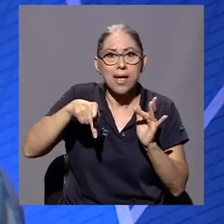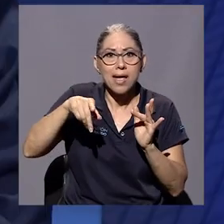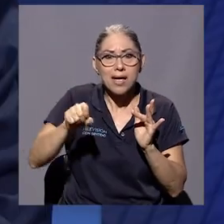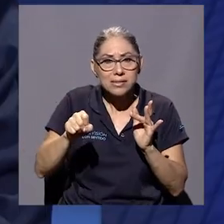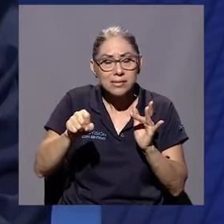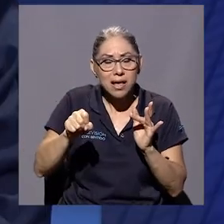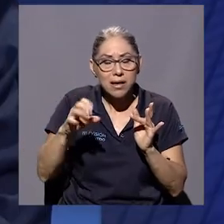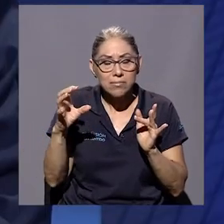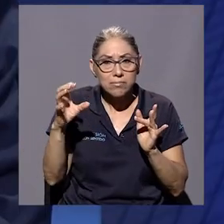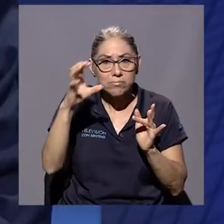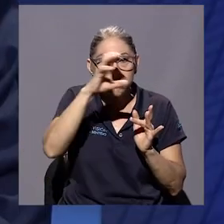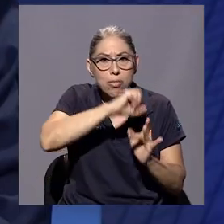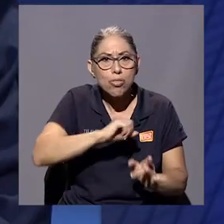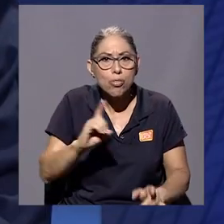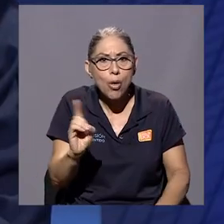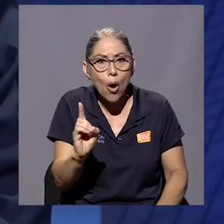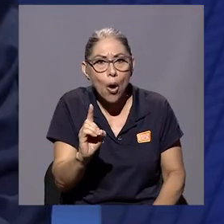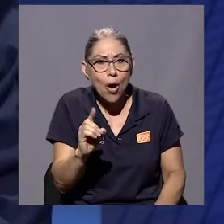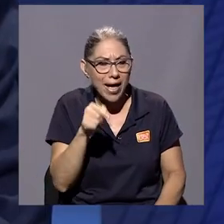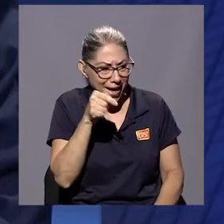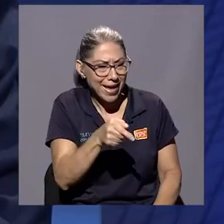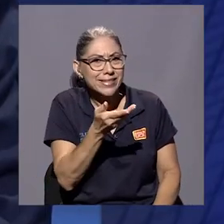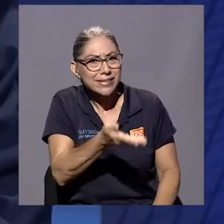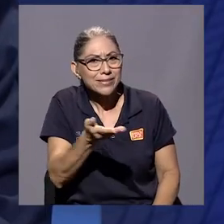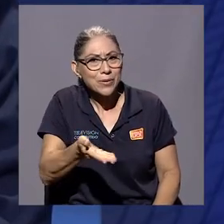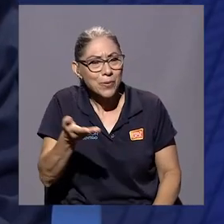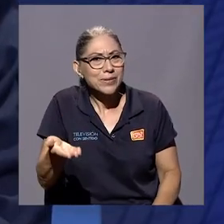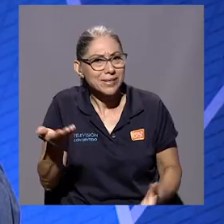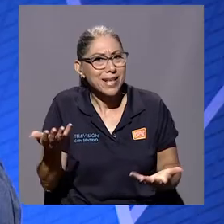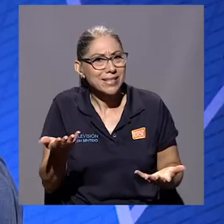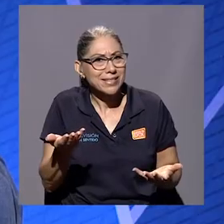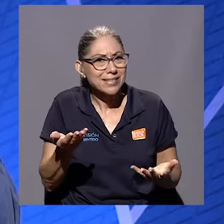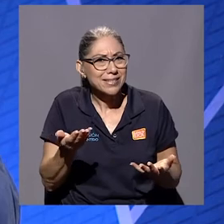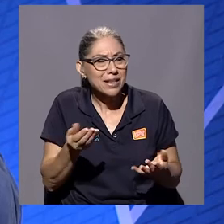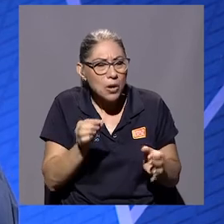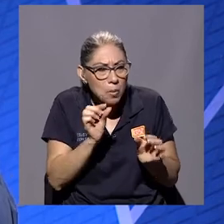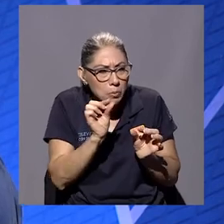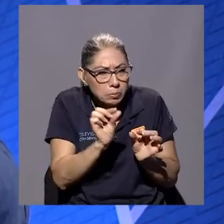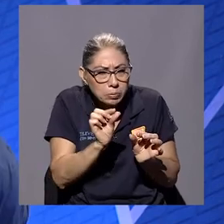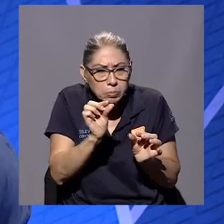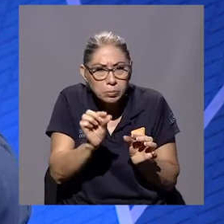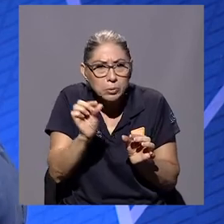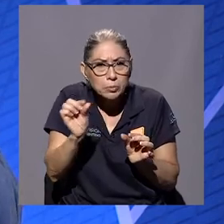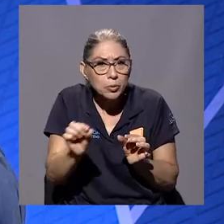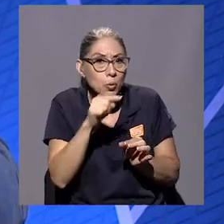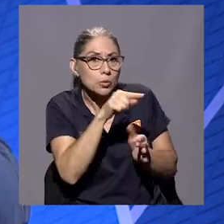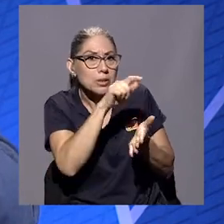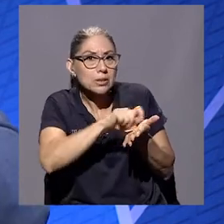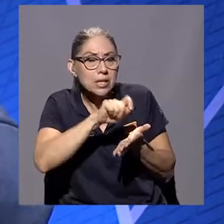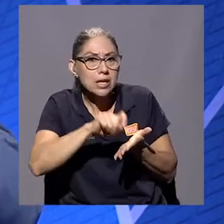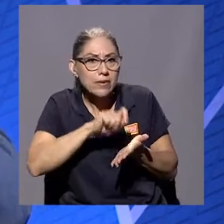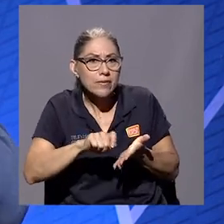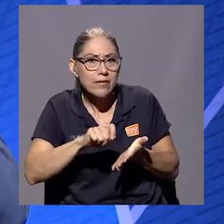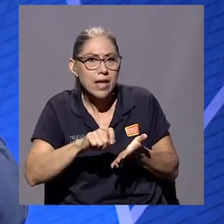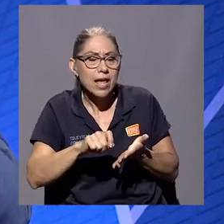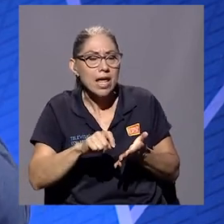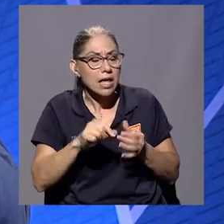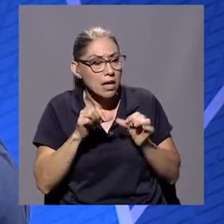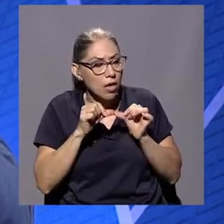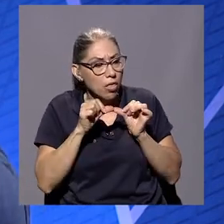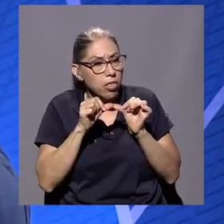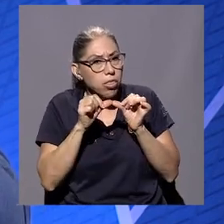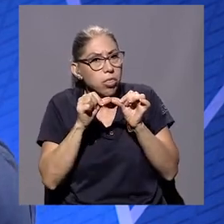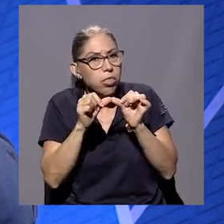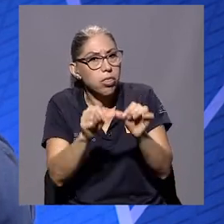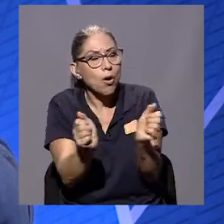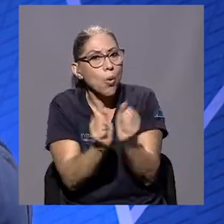Entonces, ese tipo de cosas, ¿verdad? Que son, podría yo decir, como accesorios pequeñitos dentro de la novela que hacen mantener el eje